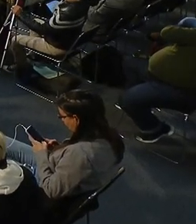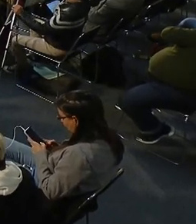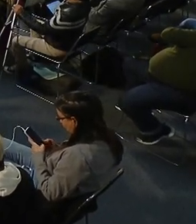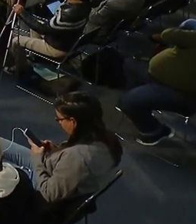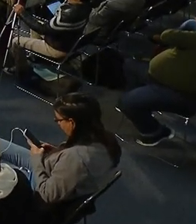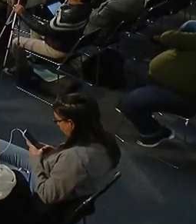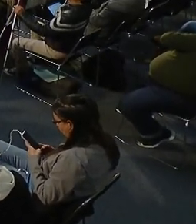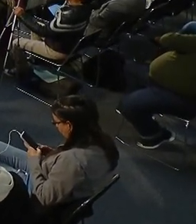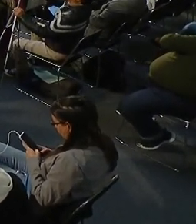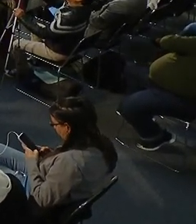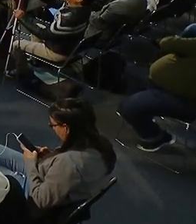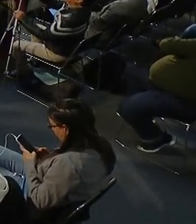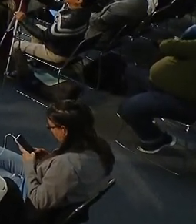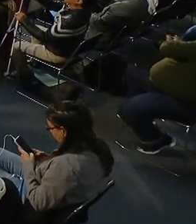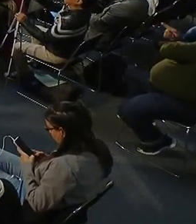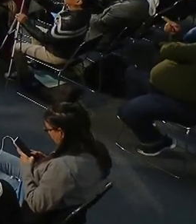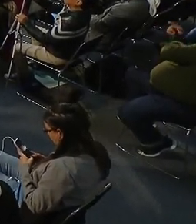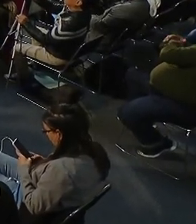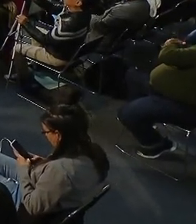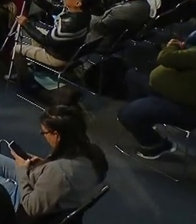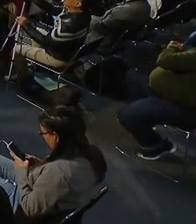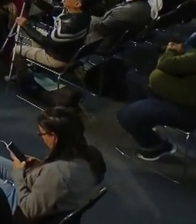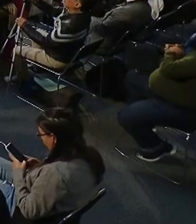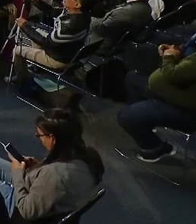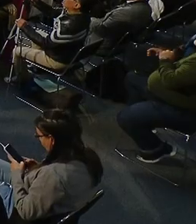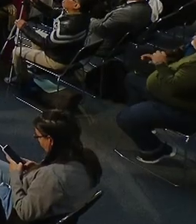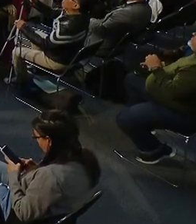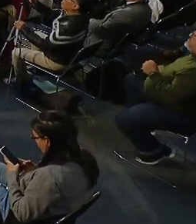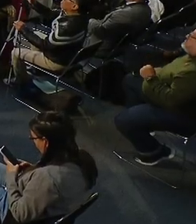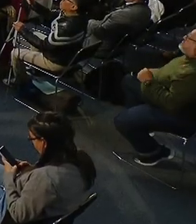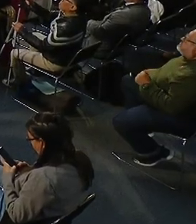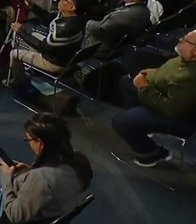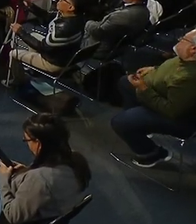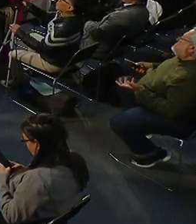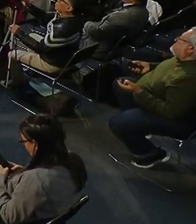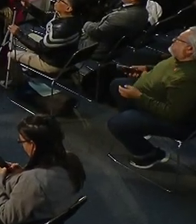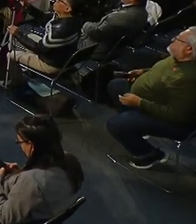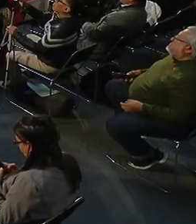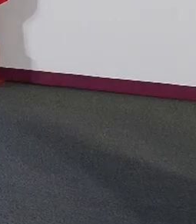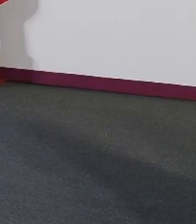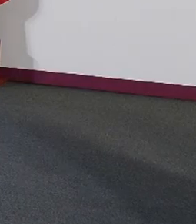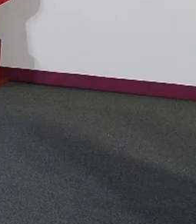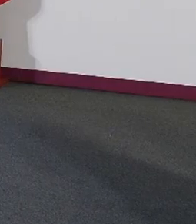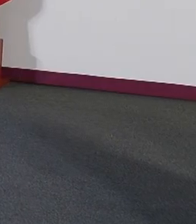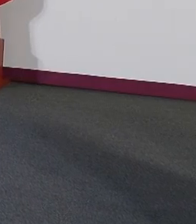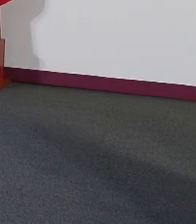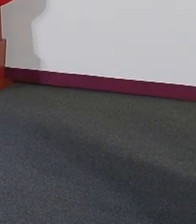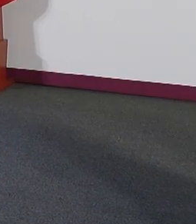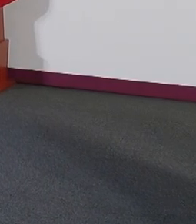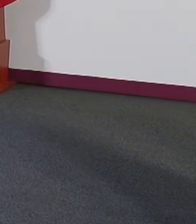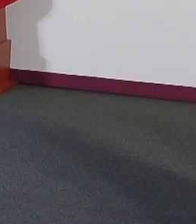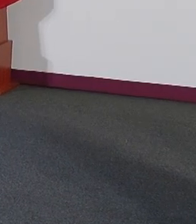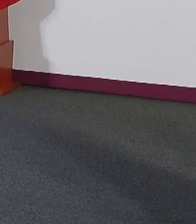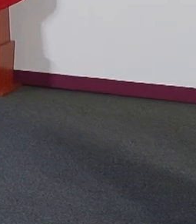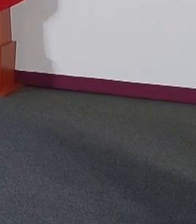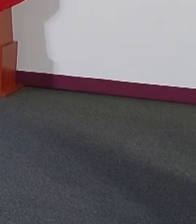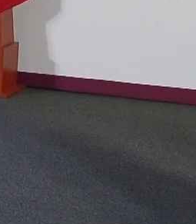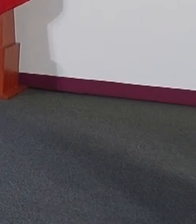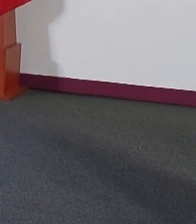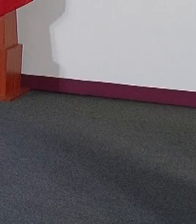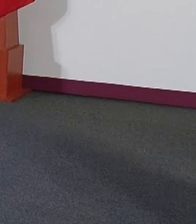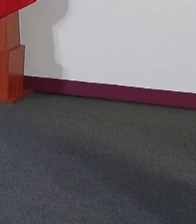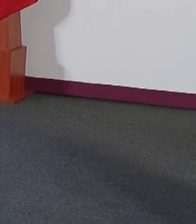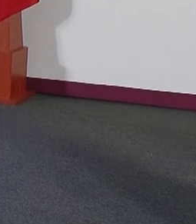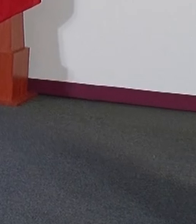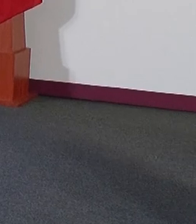Esta es la norma que salió publicada el 30 de septiembre, el próximo lunes vamos a hablar de ello. Son algunos